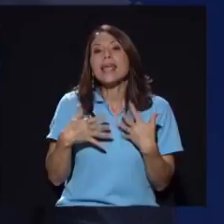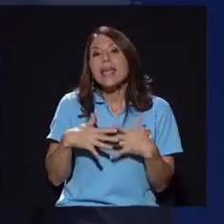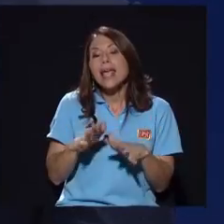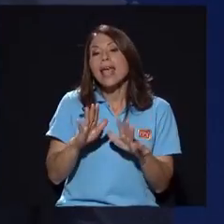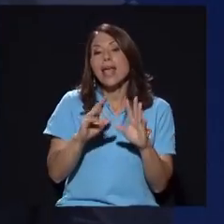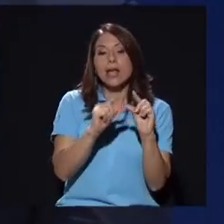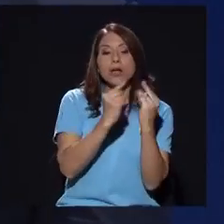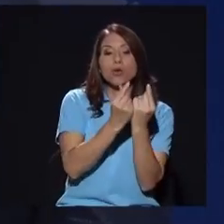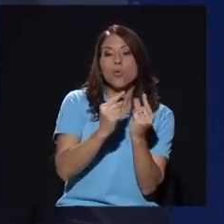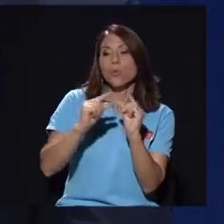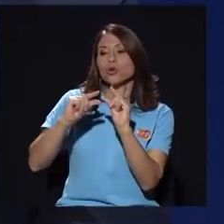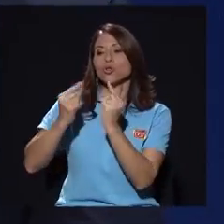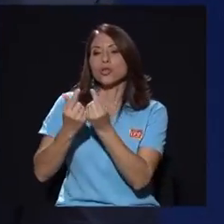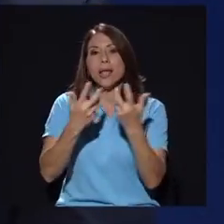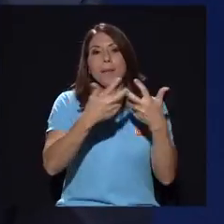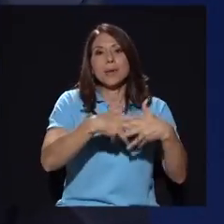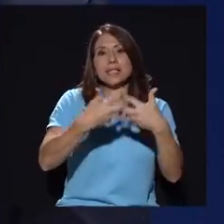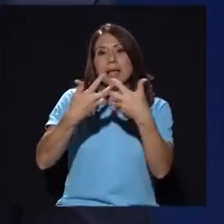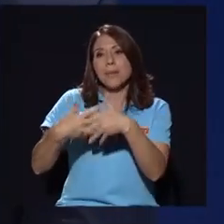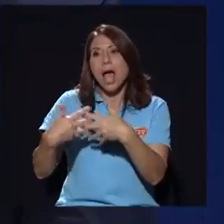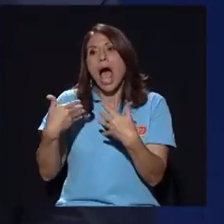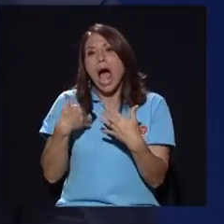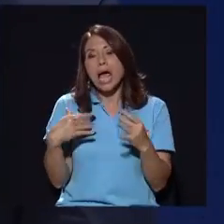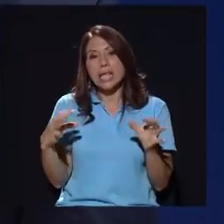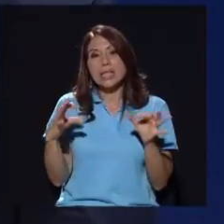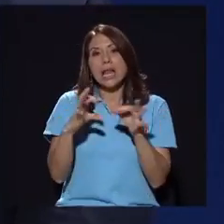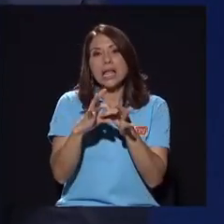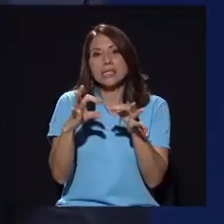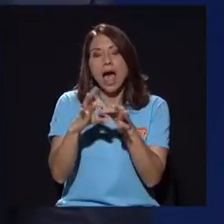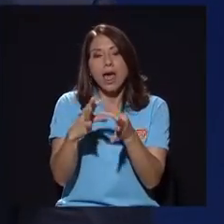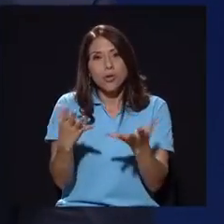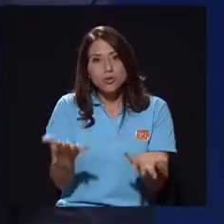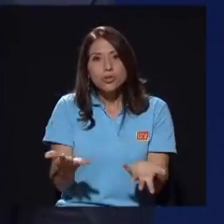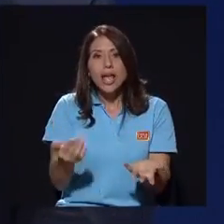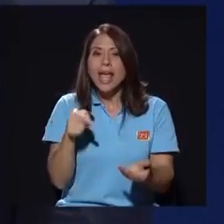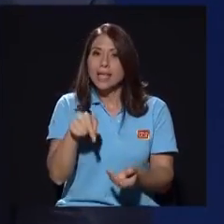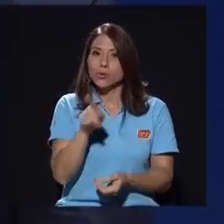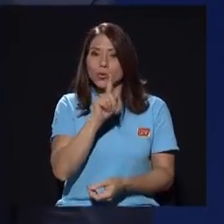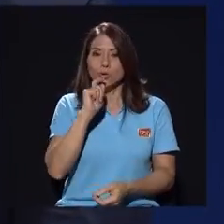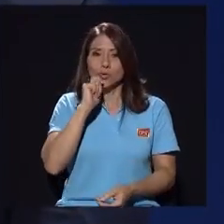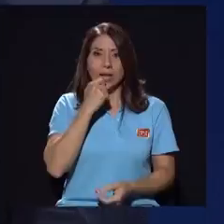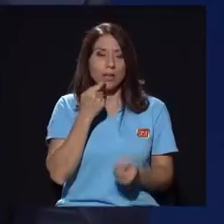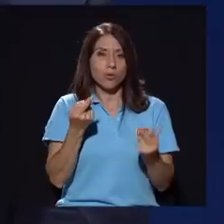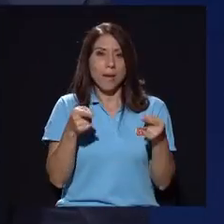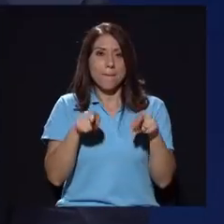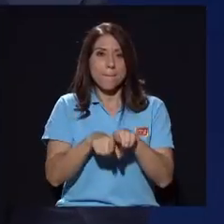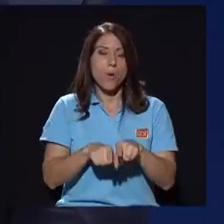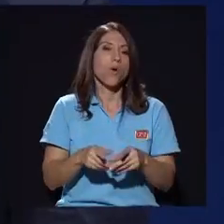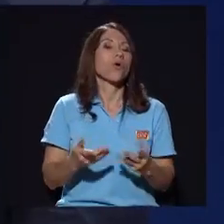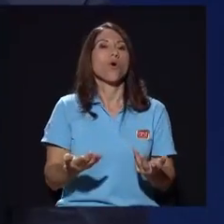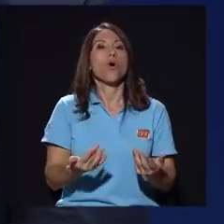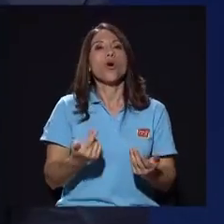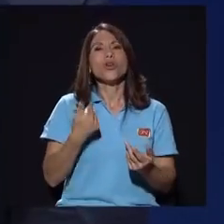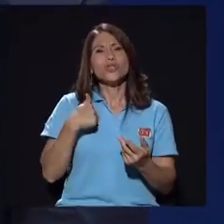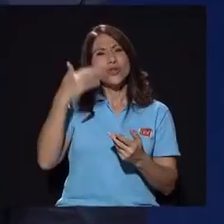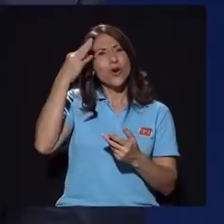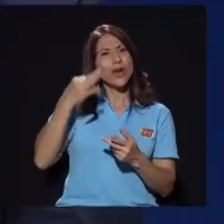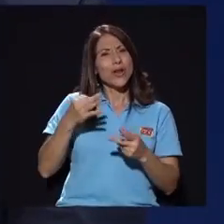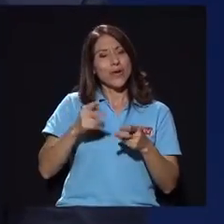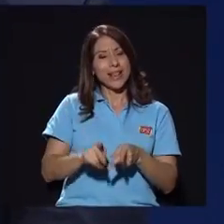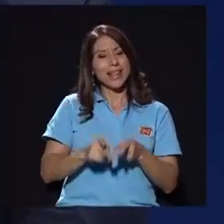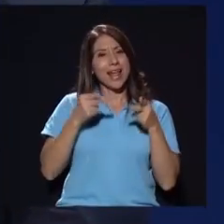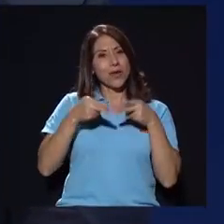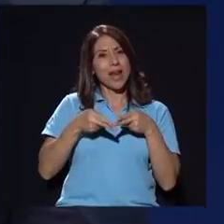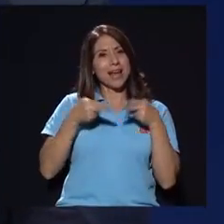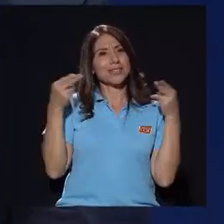grupos empresariales bueno eso no es tampoco un secreto yo creo que por ahí empezó que en su momento el diario La Nación le